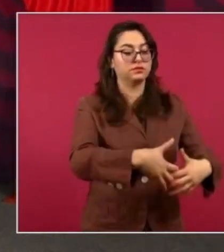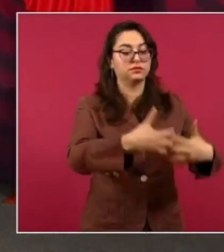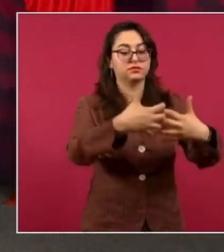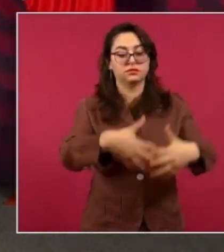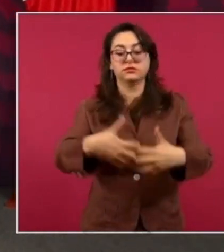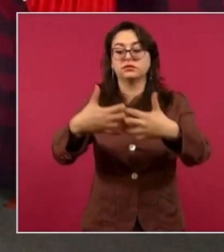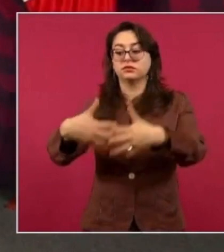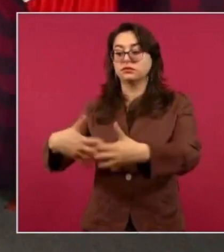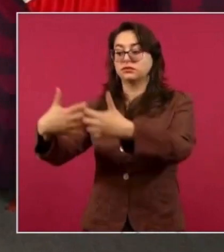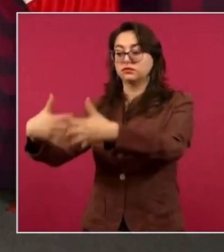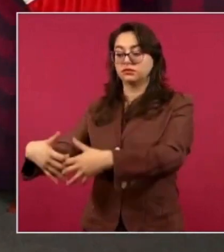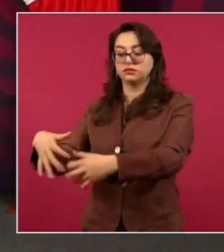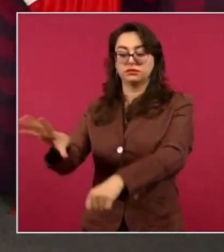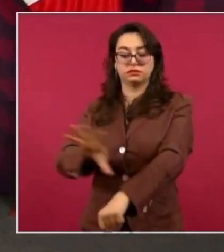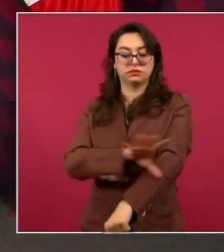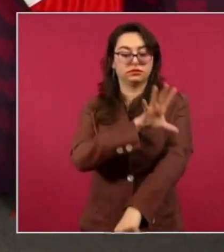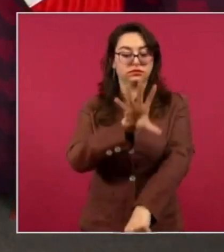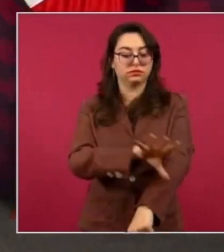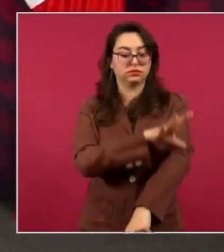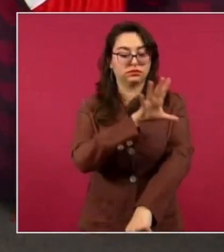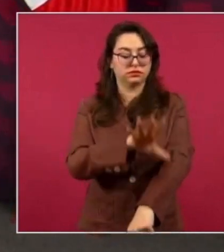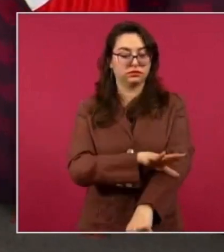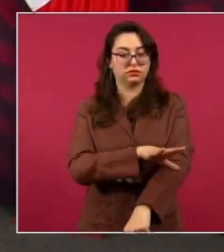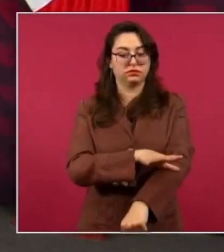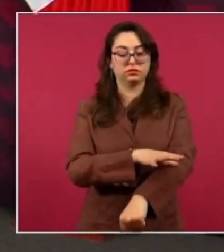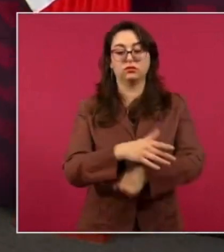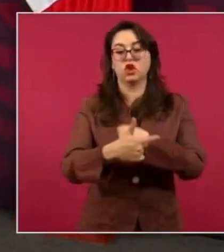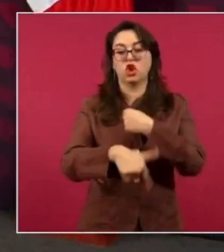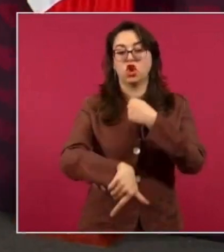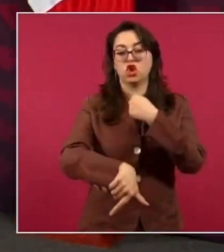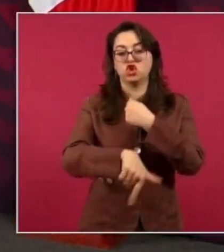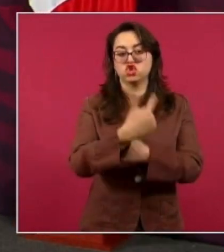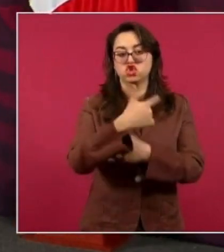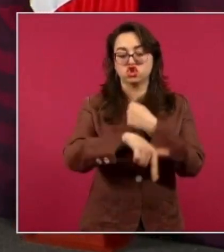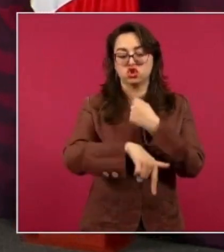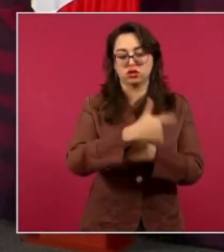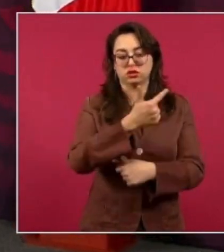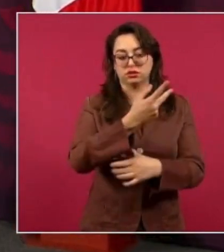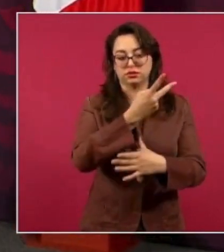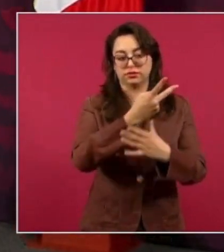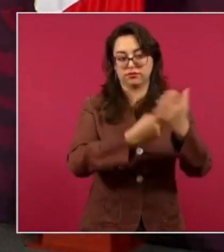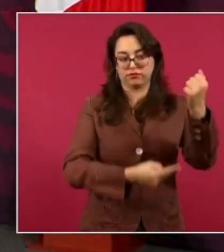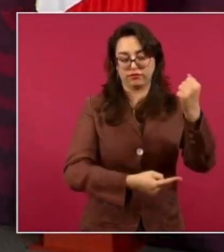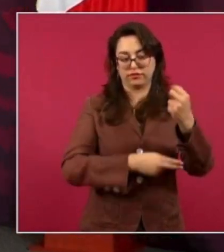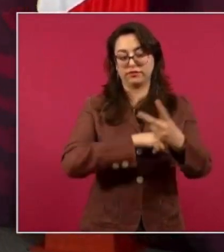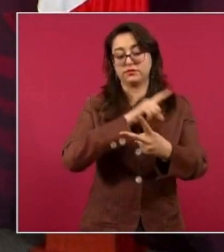12 de ciclo combinado y una eólica,